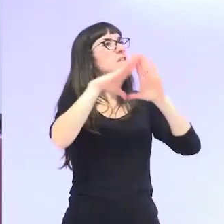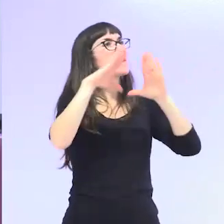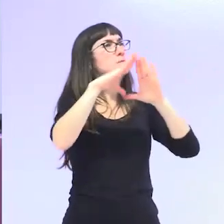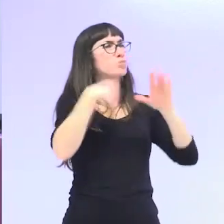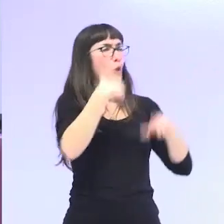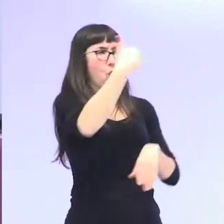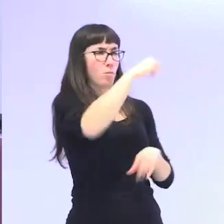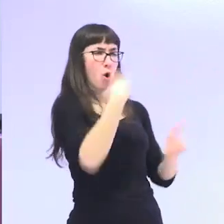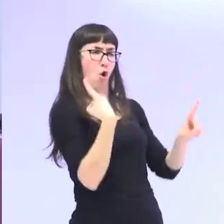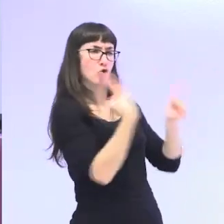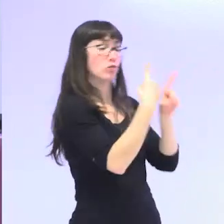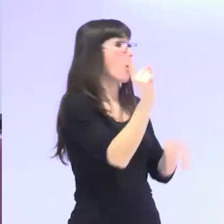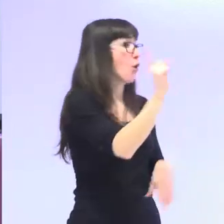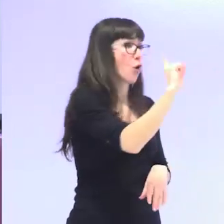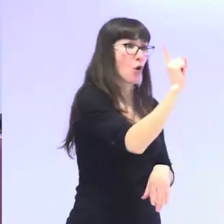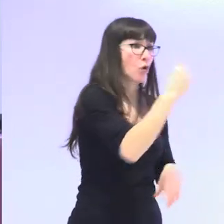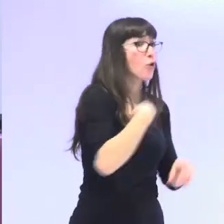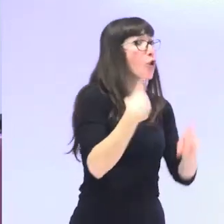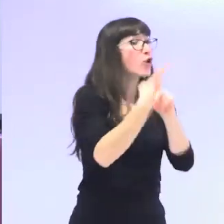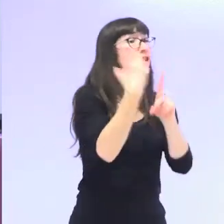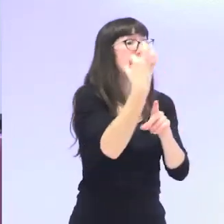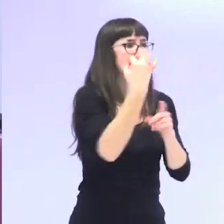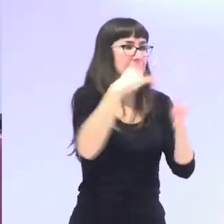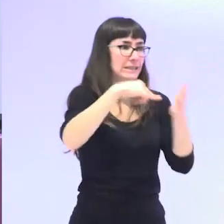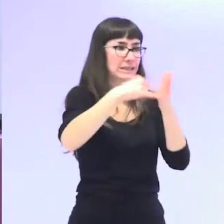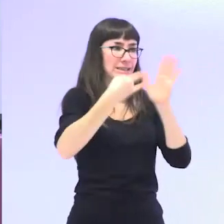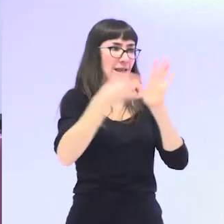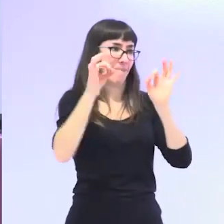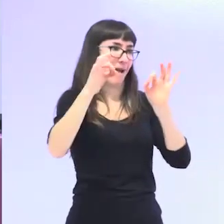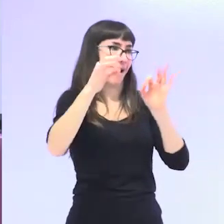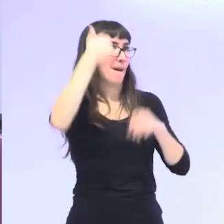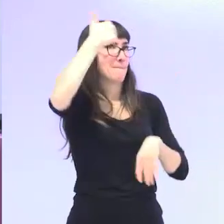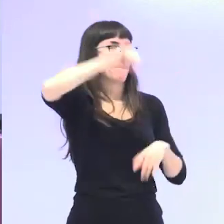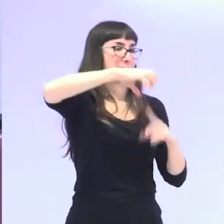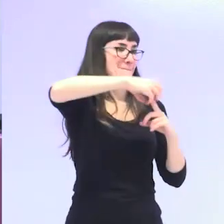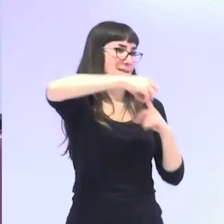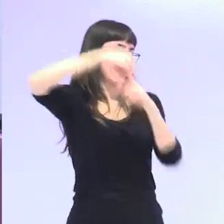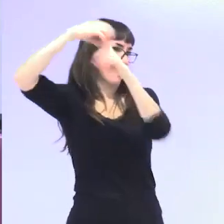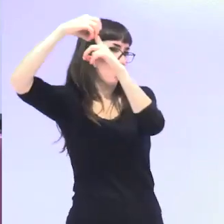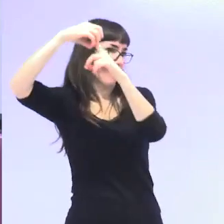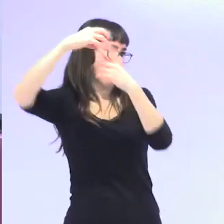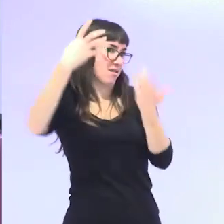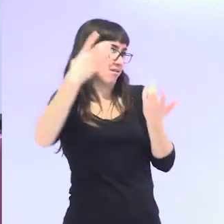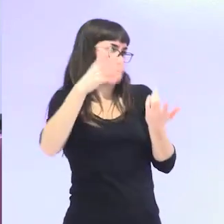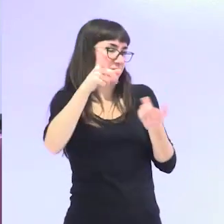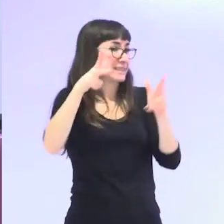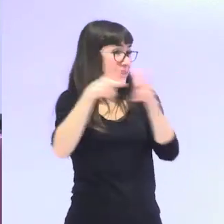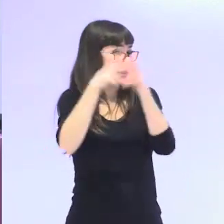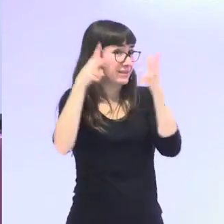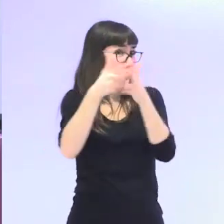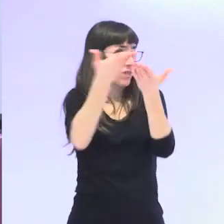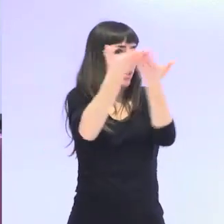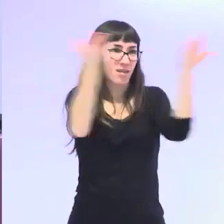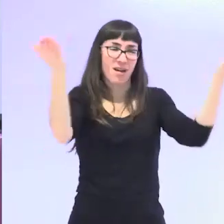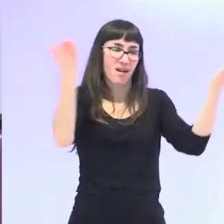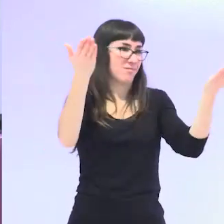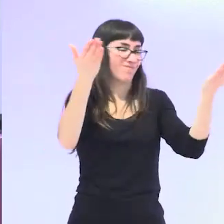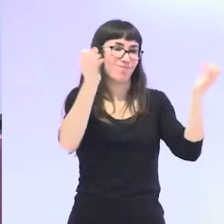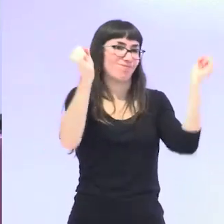contra de los hombres. Es un movimiento que va en contra del sistema patriarcal. Y por eso se le denosta tanto. Porque lo que trata es cambiar el